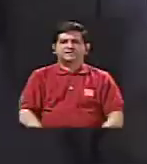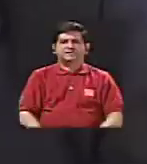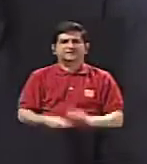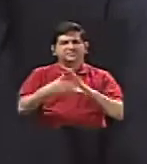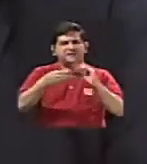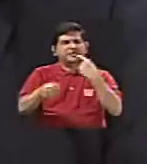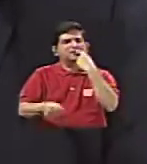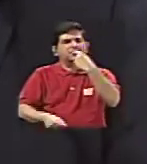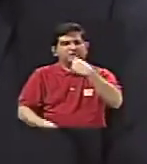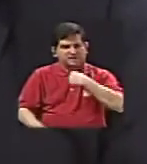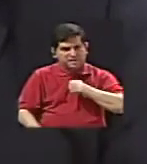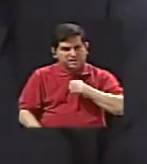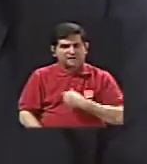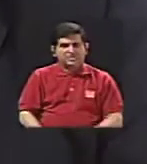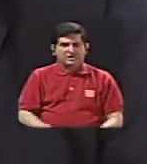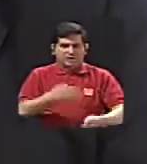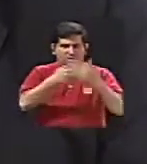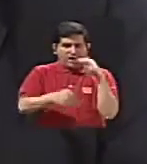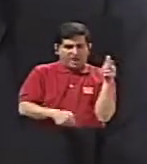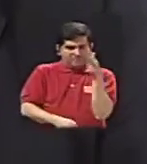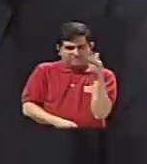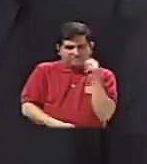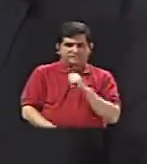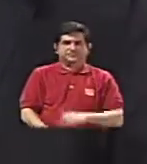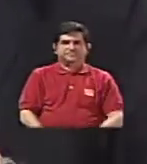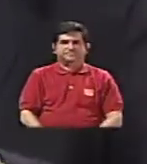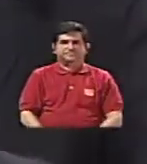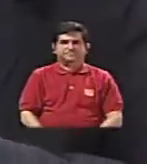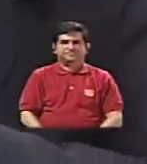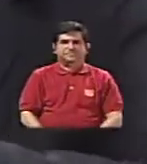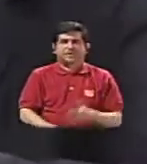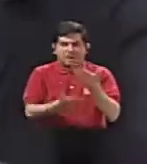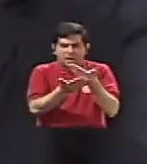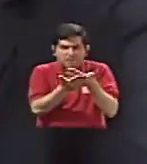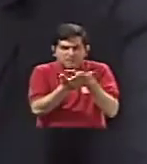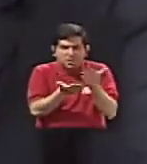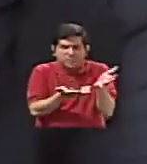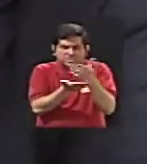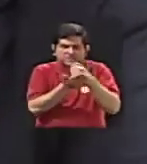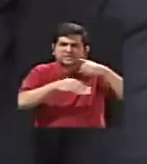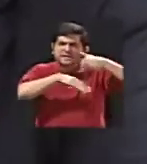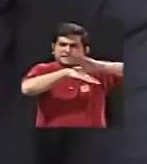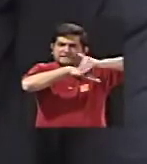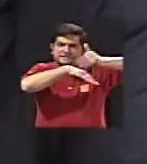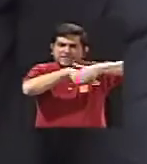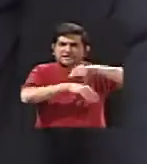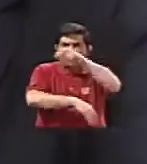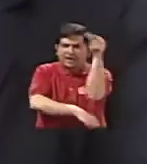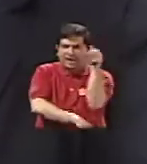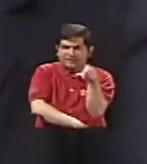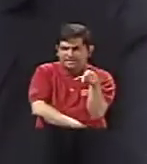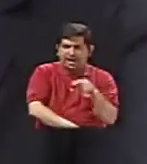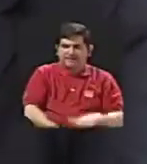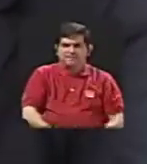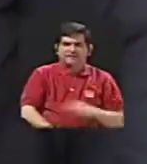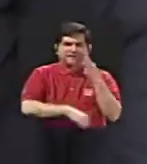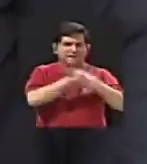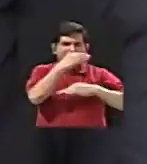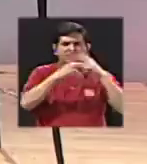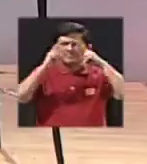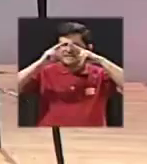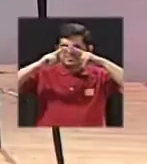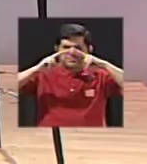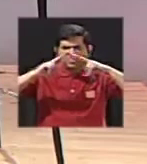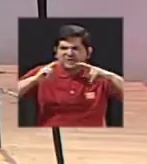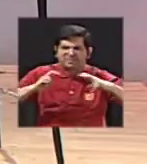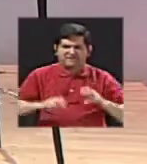comentaba usted fuera de cámaras que hay que las muestras que toman las envían a Italia ¿qué tipo de exámenes